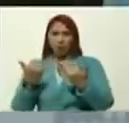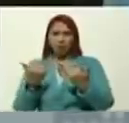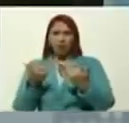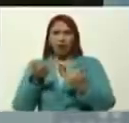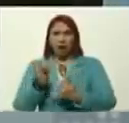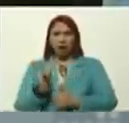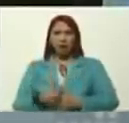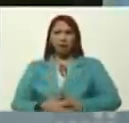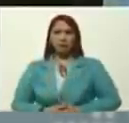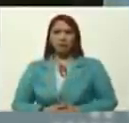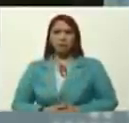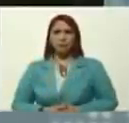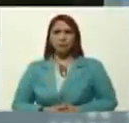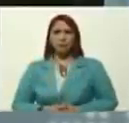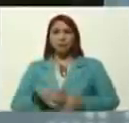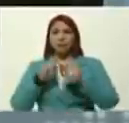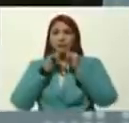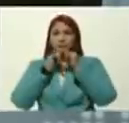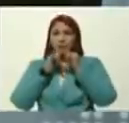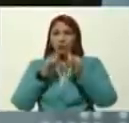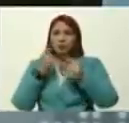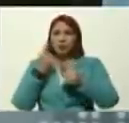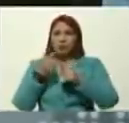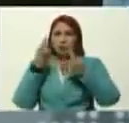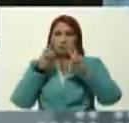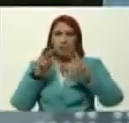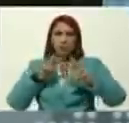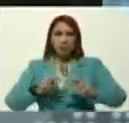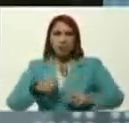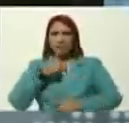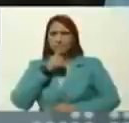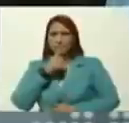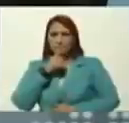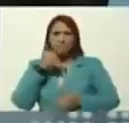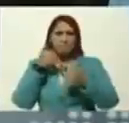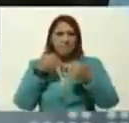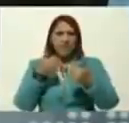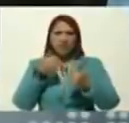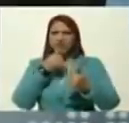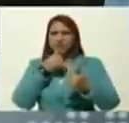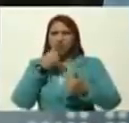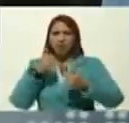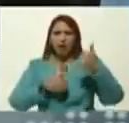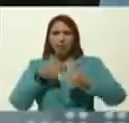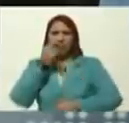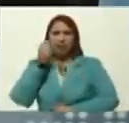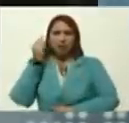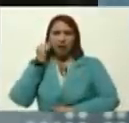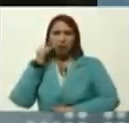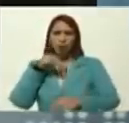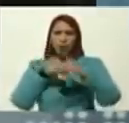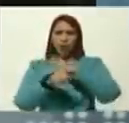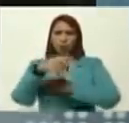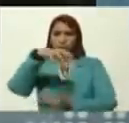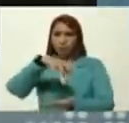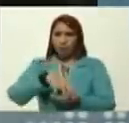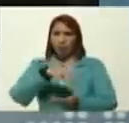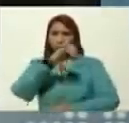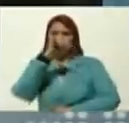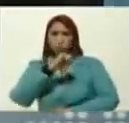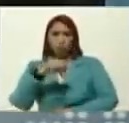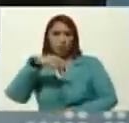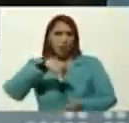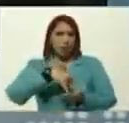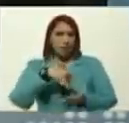electoral, infórmense bien, quienes son los candidatos y candidatas, en tu estado, en el Zulia, en